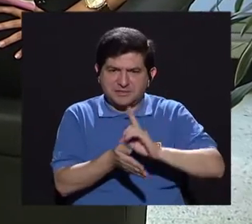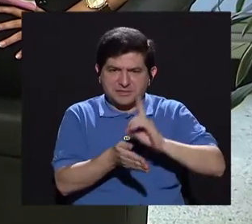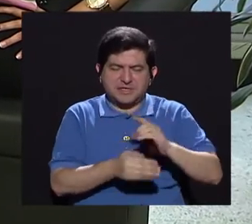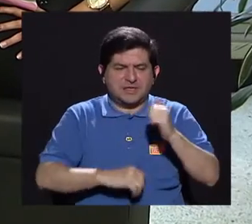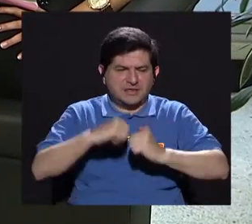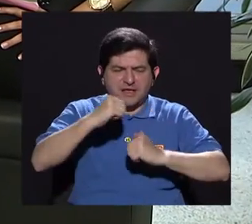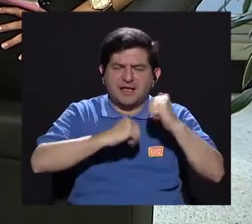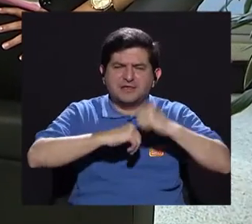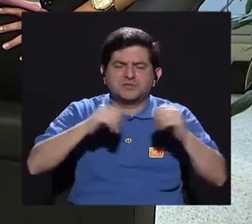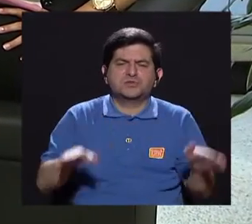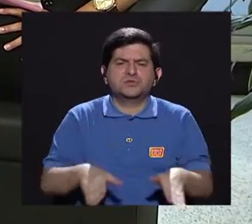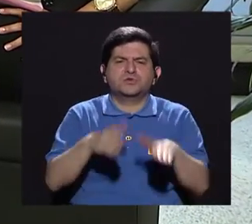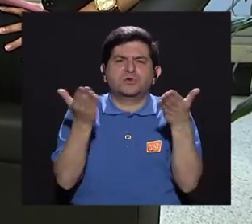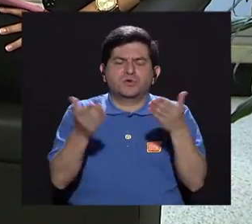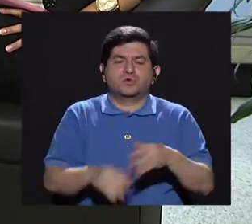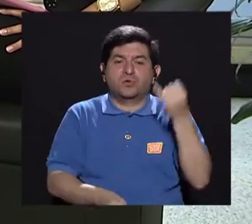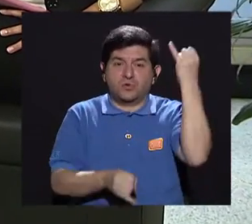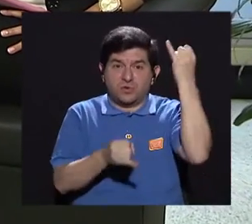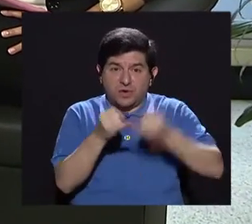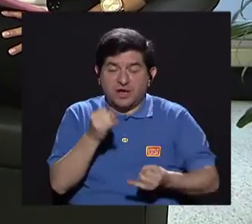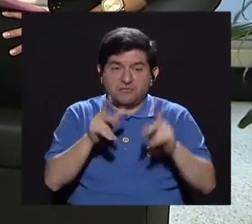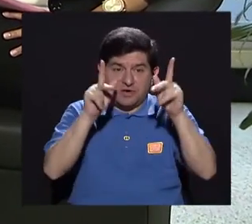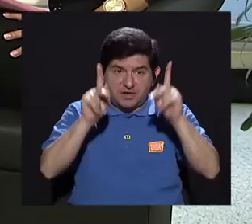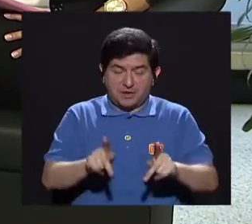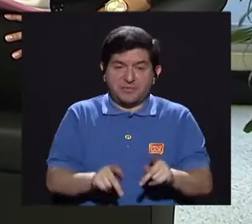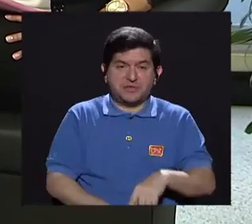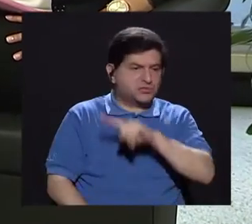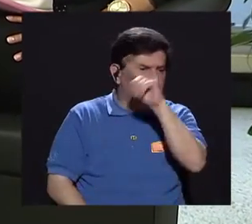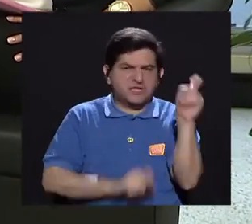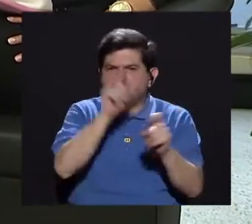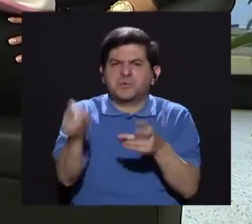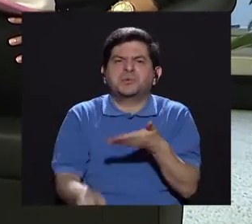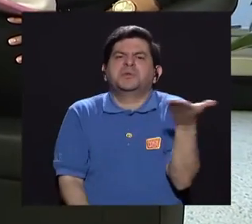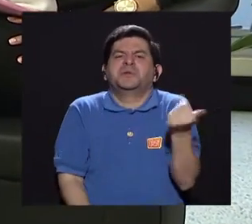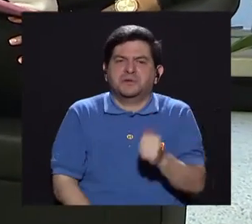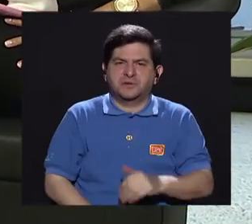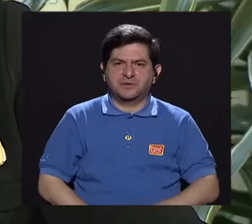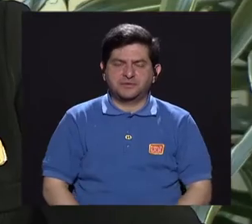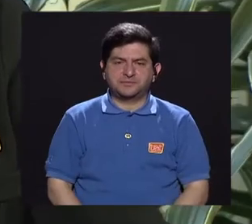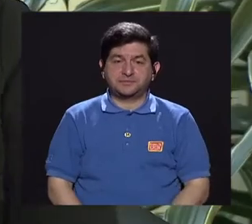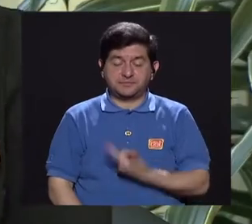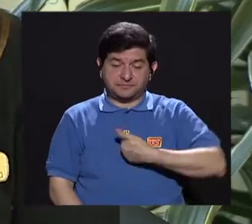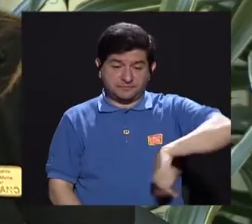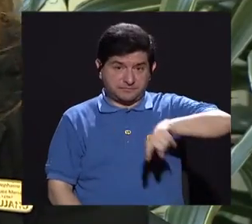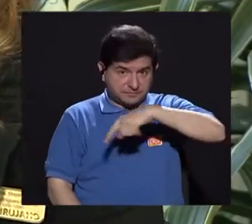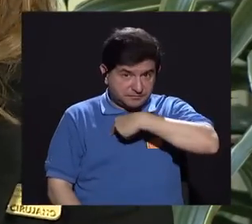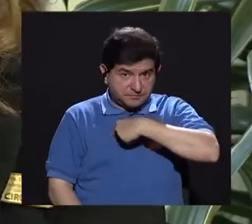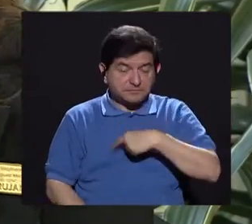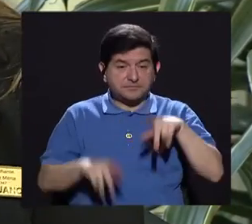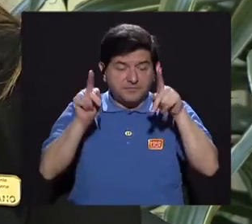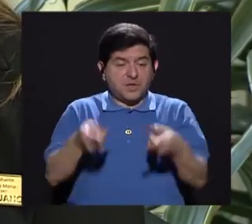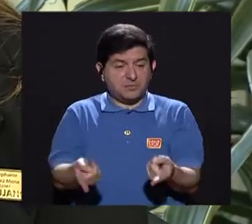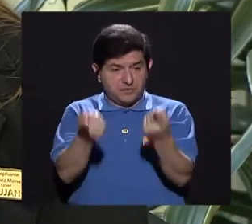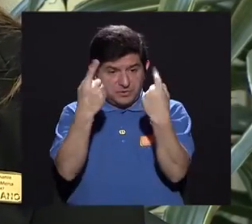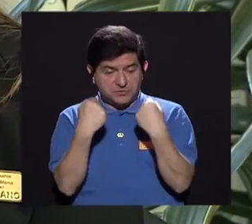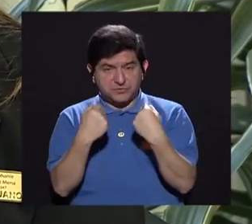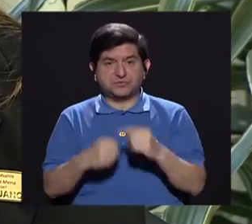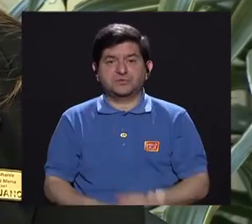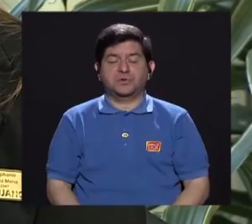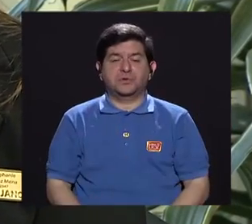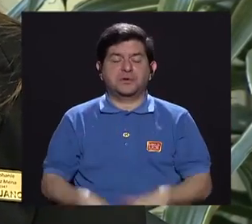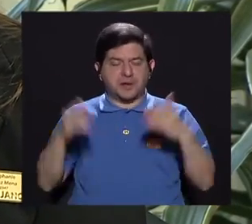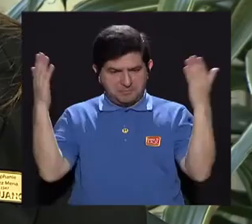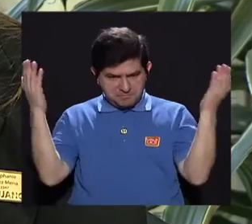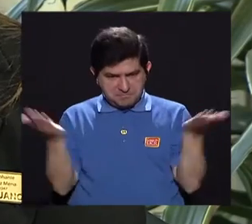está estructurada la cita y qué es al final lo que las personas no consultan? Si nosotros llega el paciente, se les da